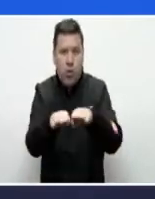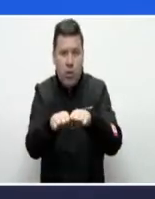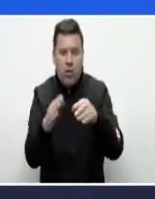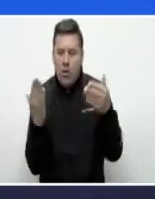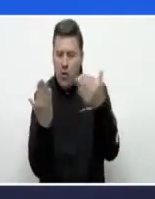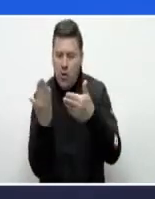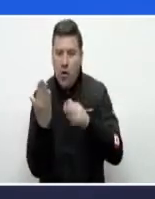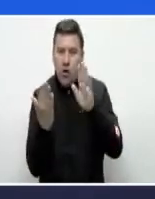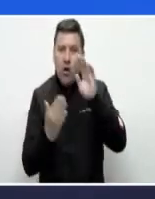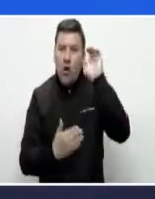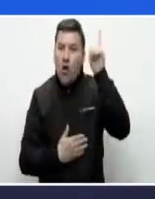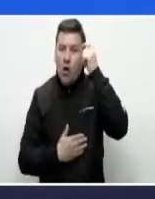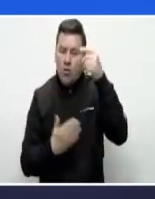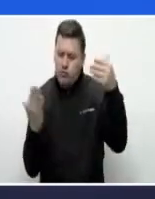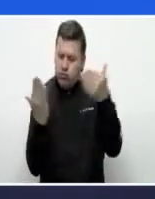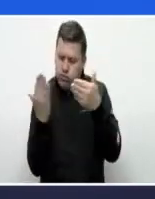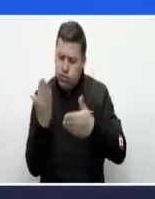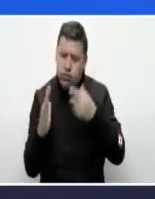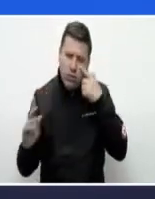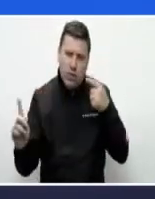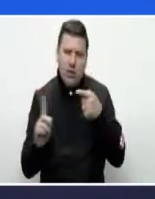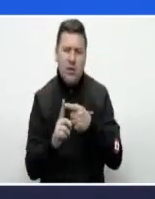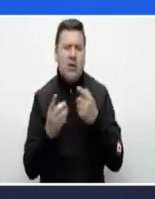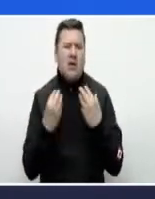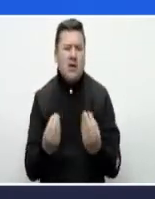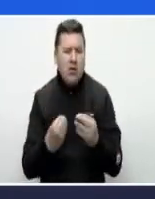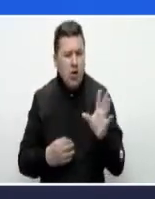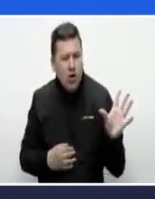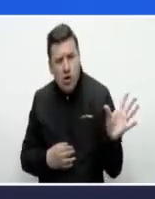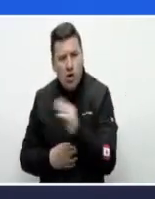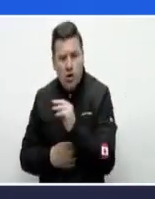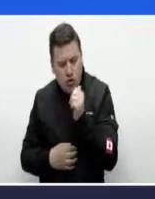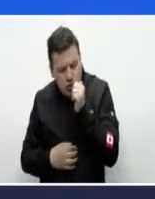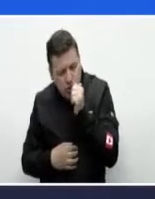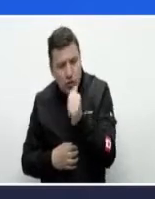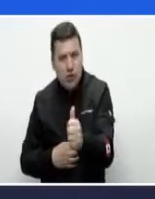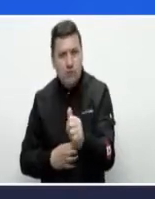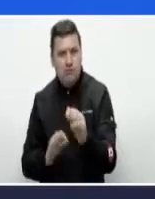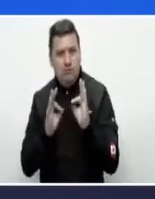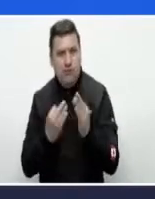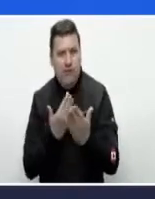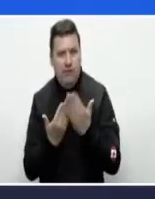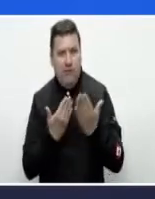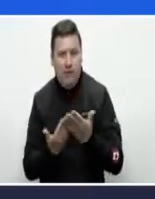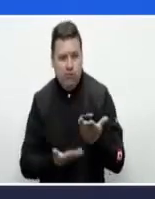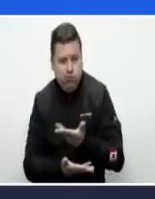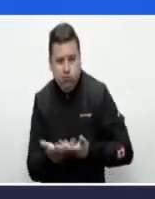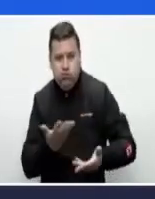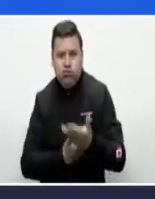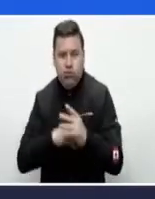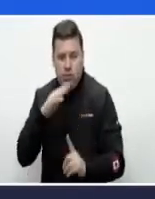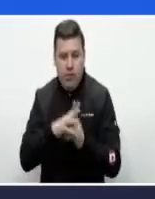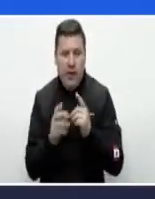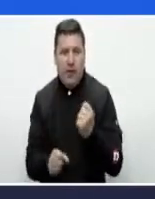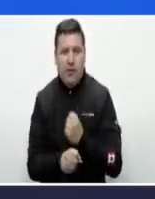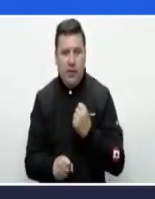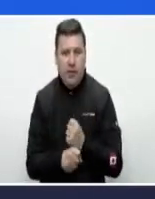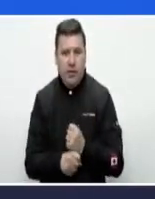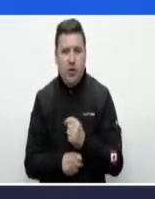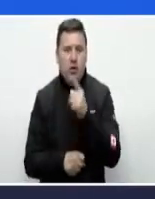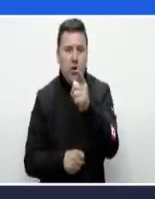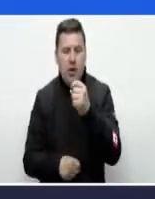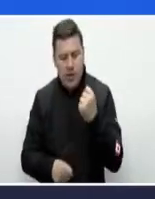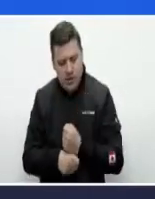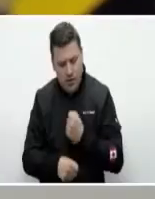agenda de gobierno que estamos trazando es para que todos los días le facilitemos a esos generadores de empleo su